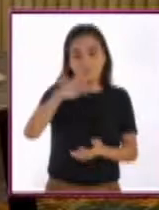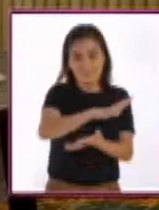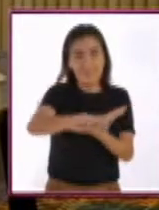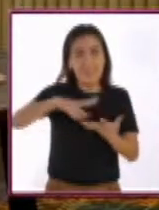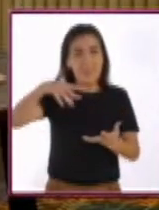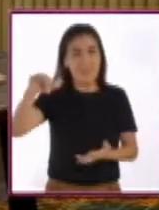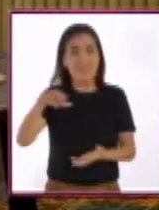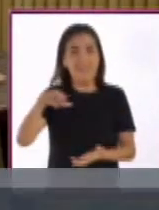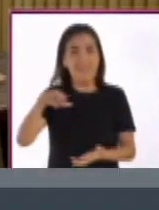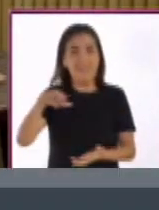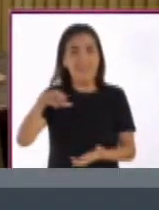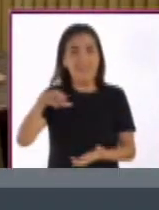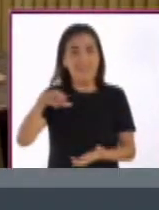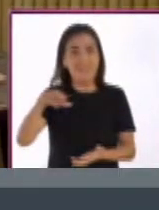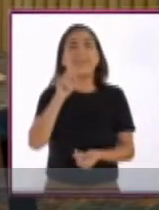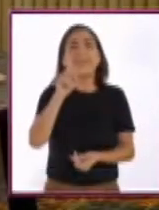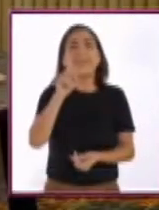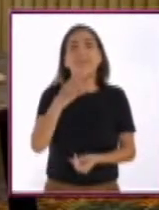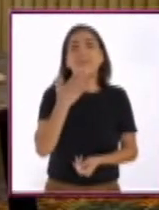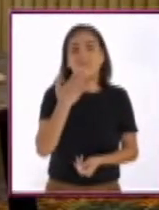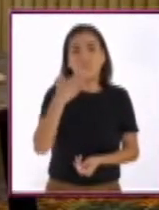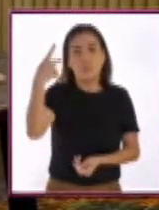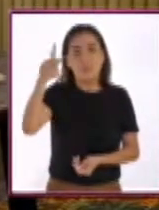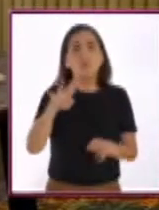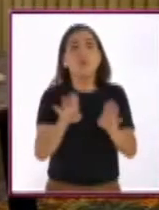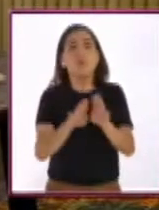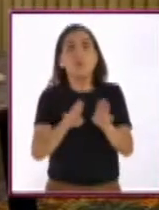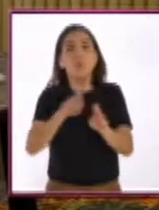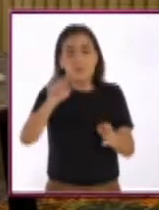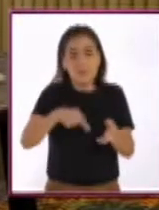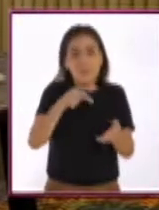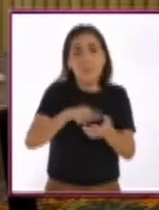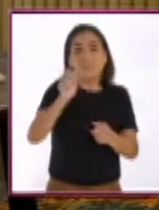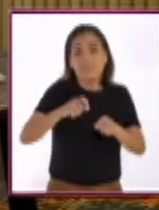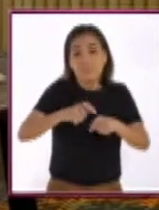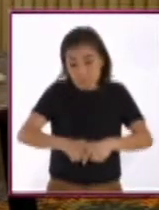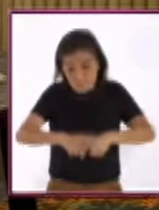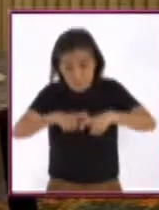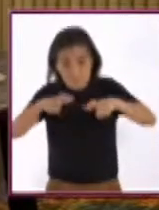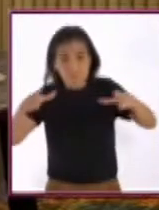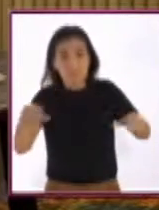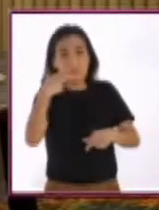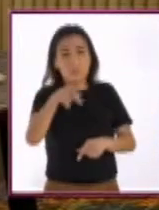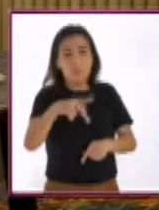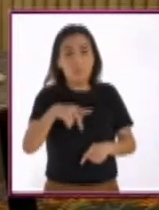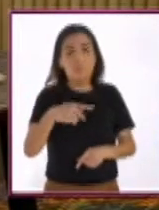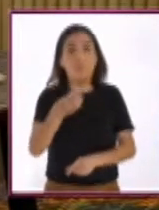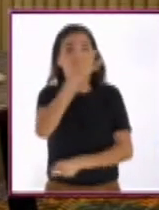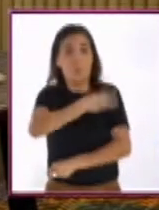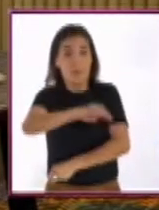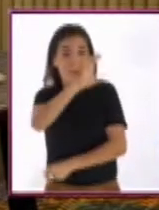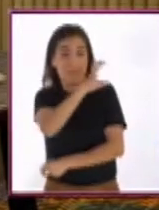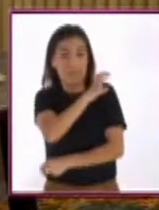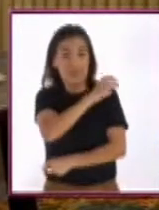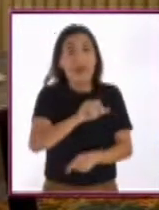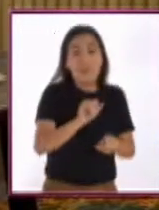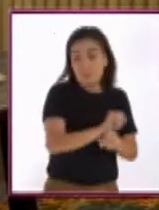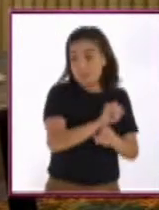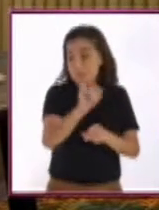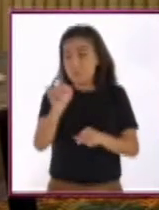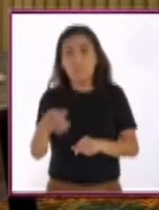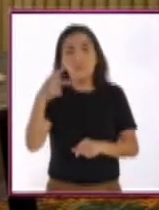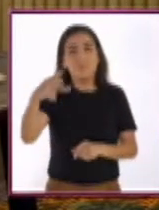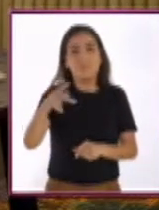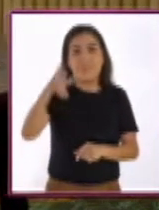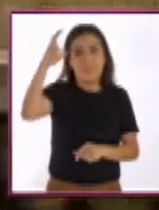El desierto de Sonora es parte del inmenso corredor de ecosistemas áridos que se extiende desde el sureste de Washington en los Estados